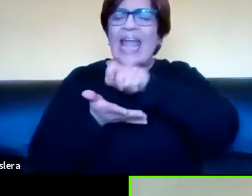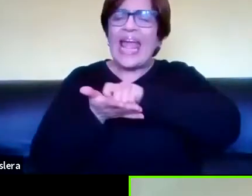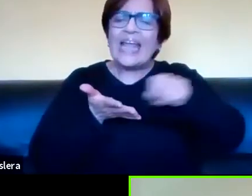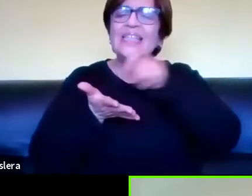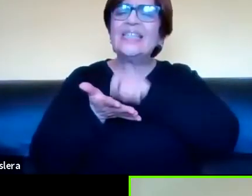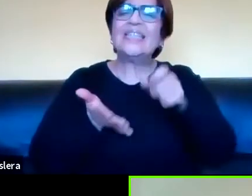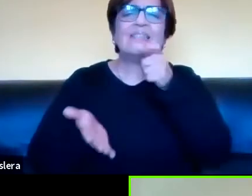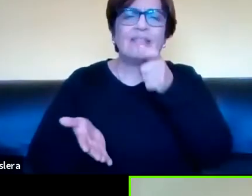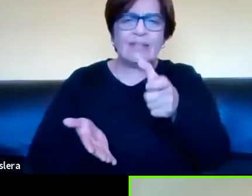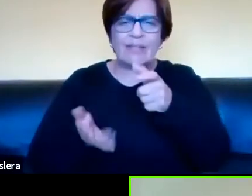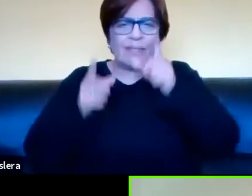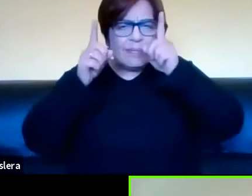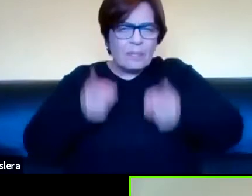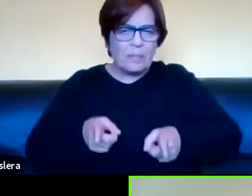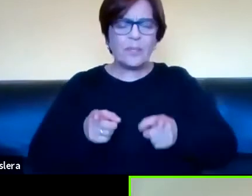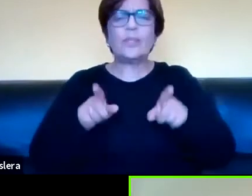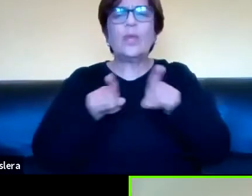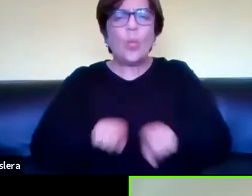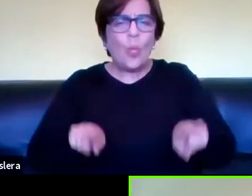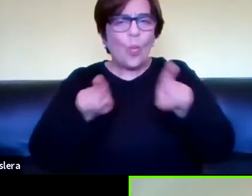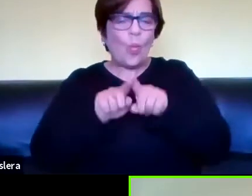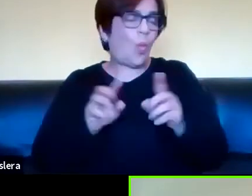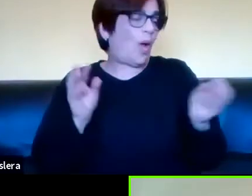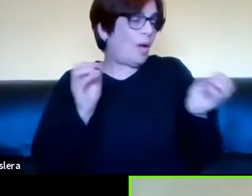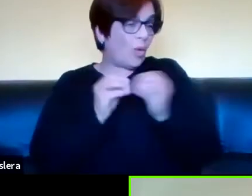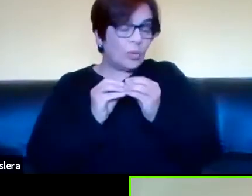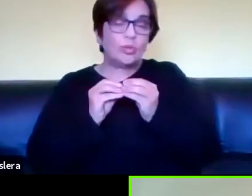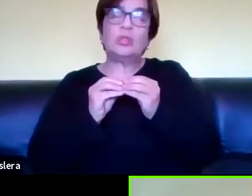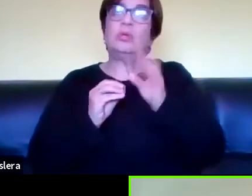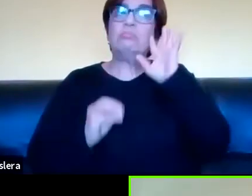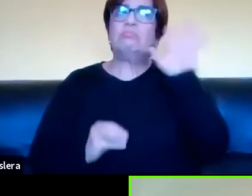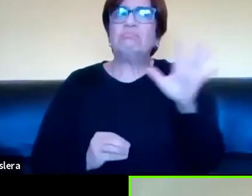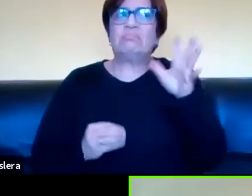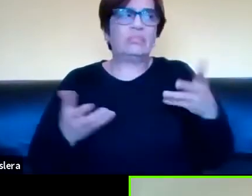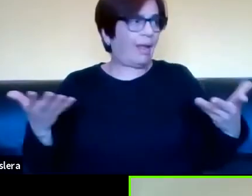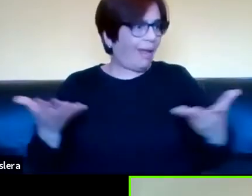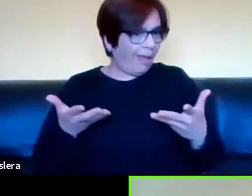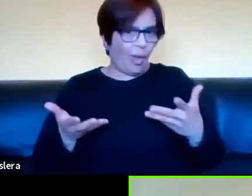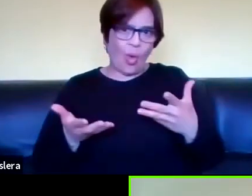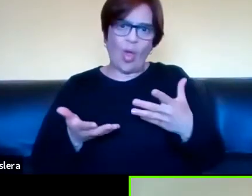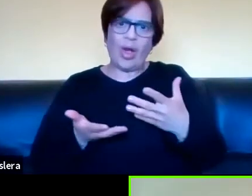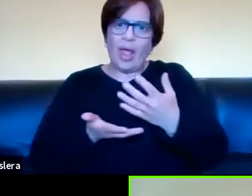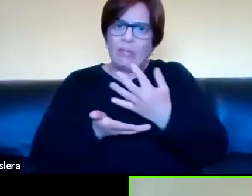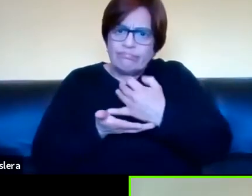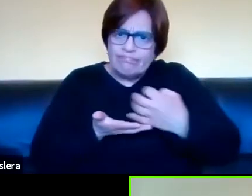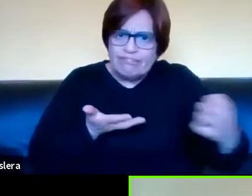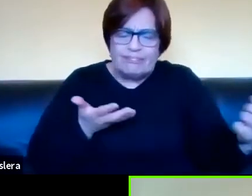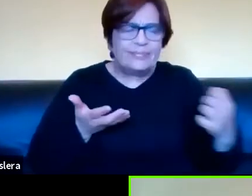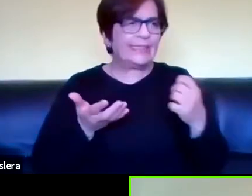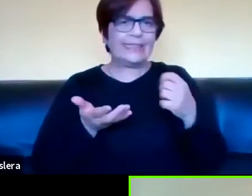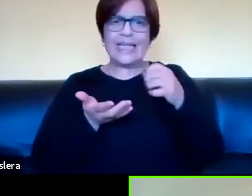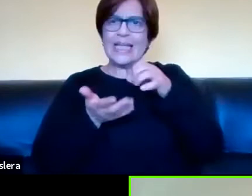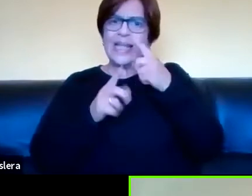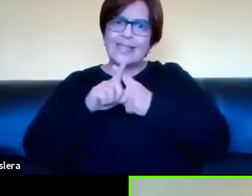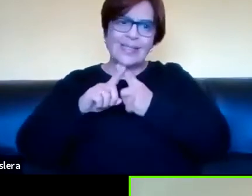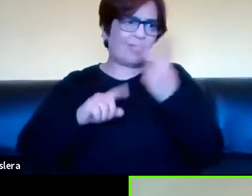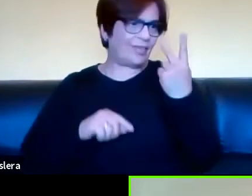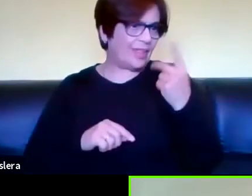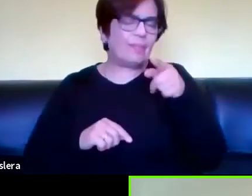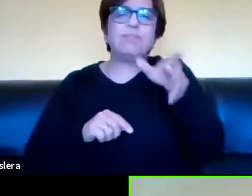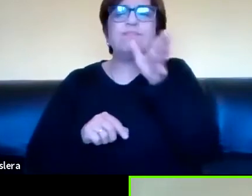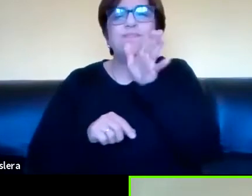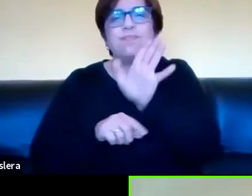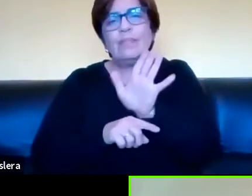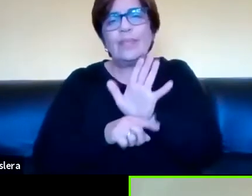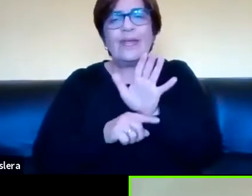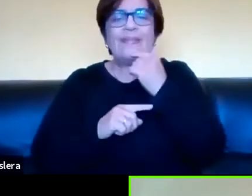Y, junto con qué es la escritura, en realidad, bueno, ¿qué supone hoy la escritura en el siglo XXI? Y ella habló de un término que